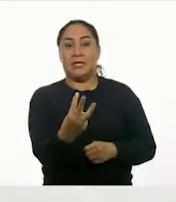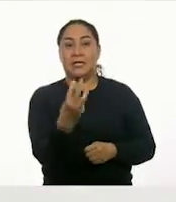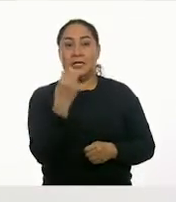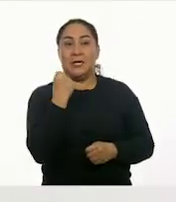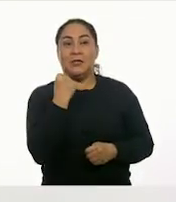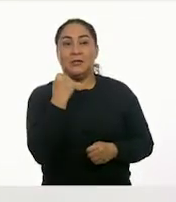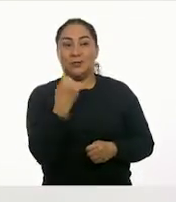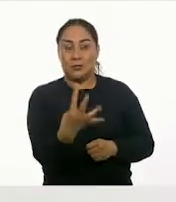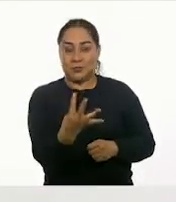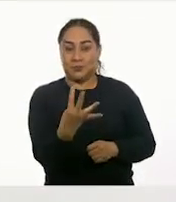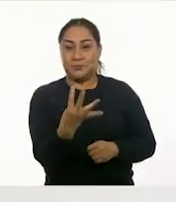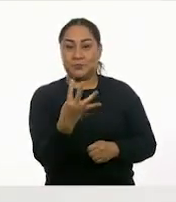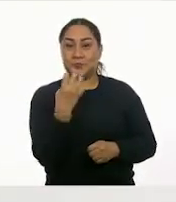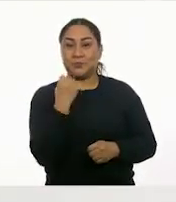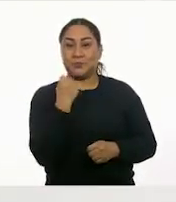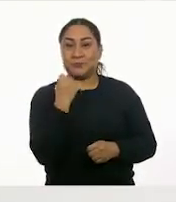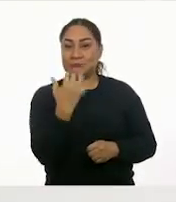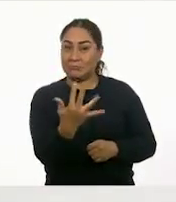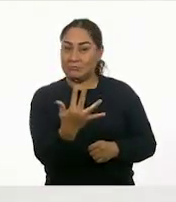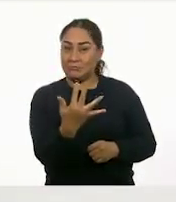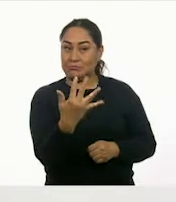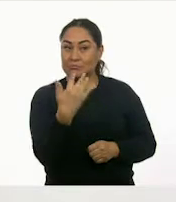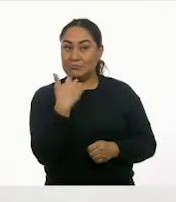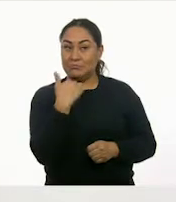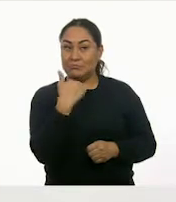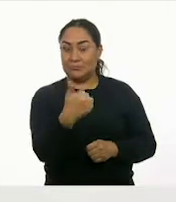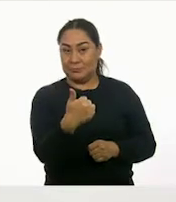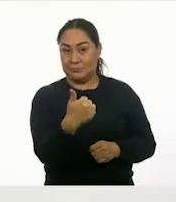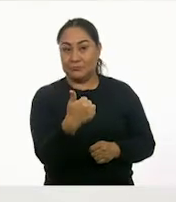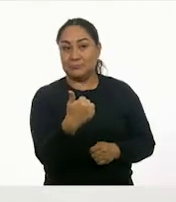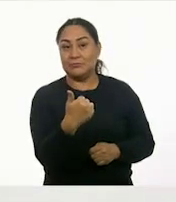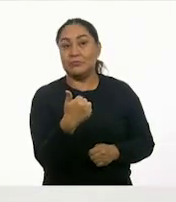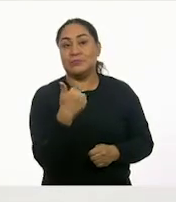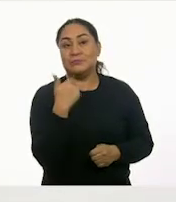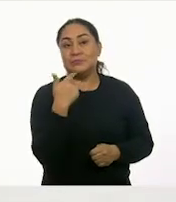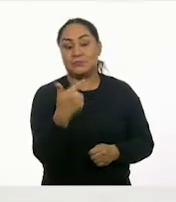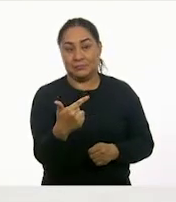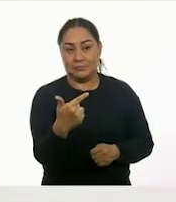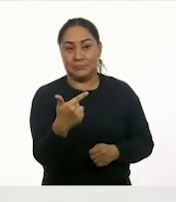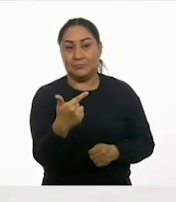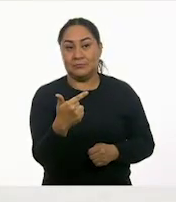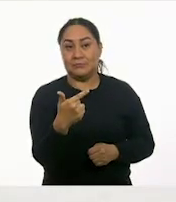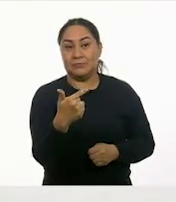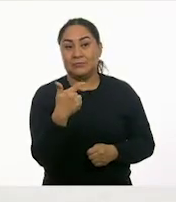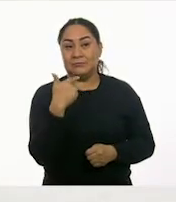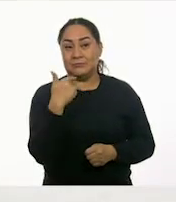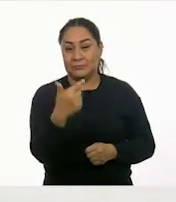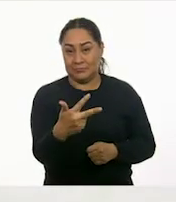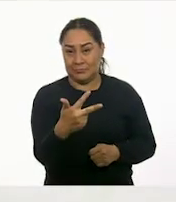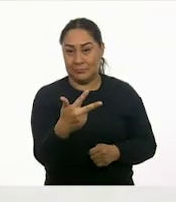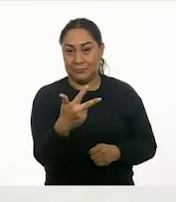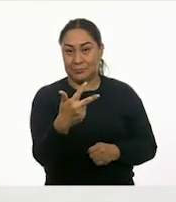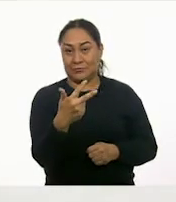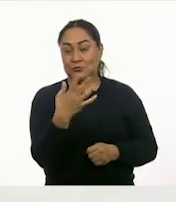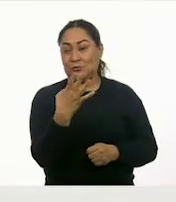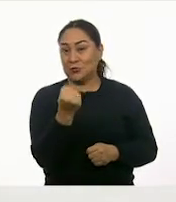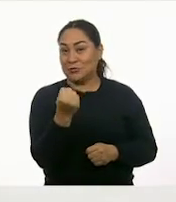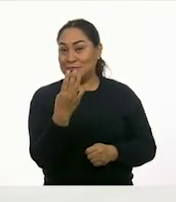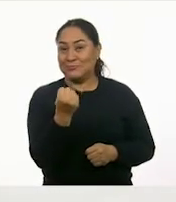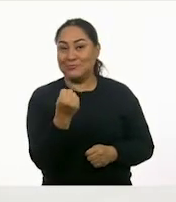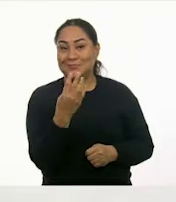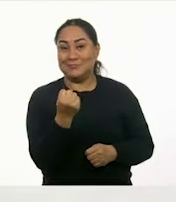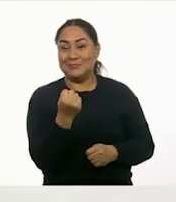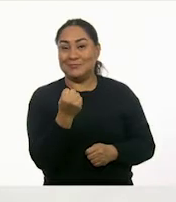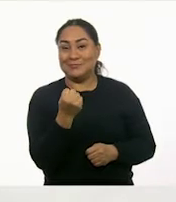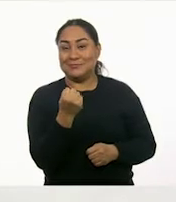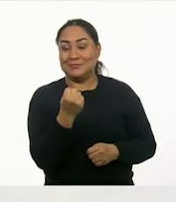cuatro, cinco, seis, siete, ocho, nueve,